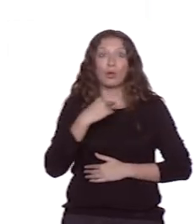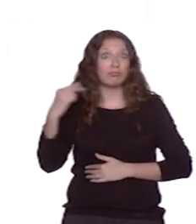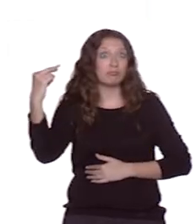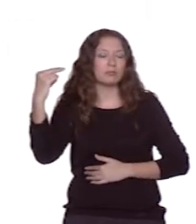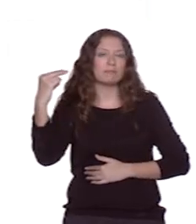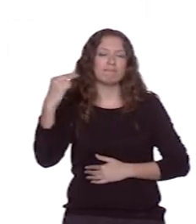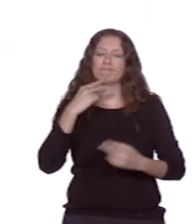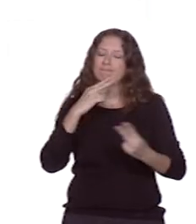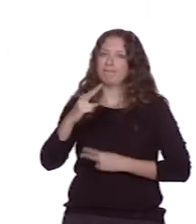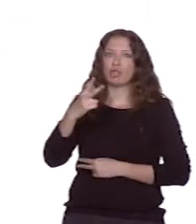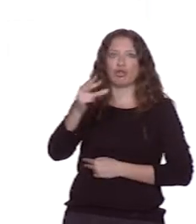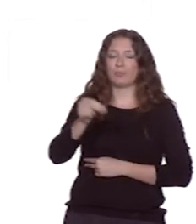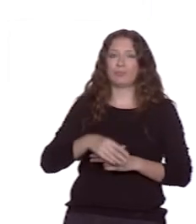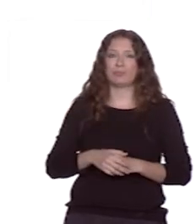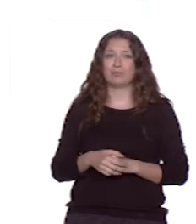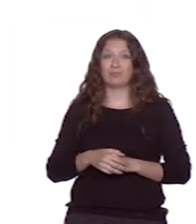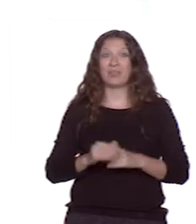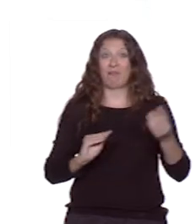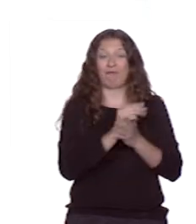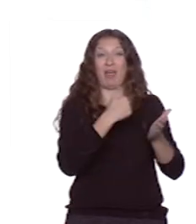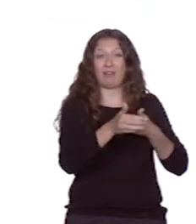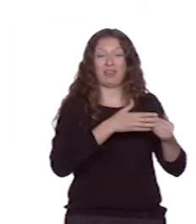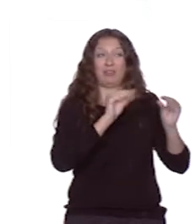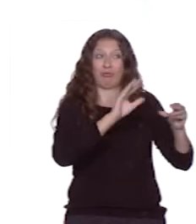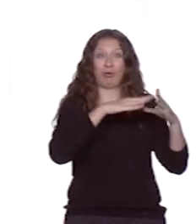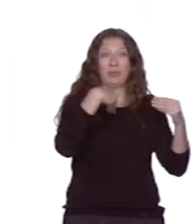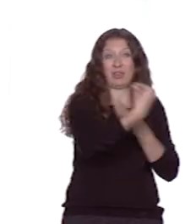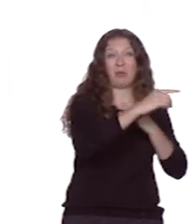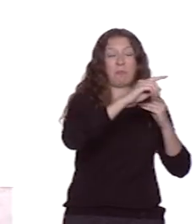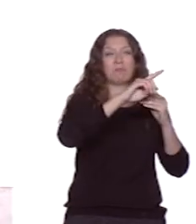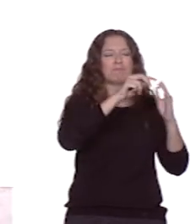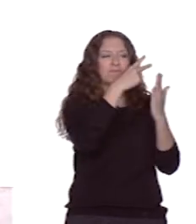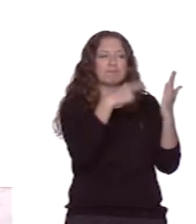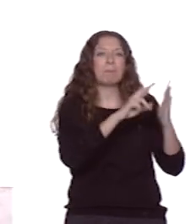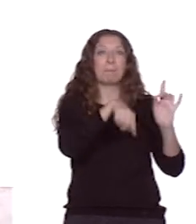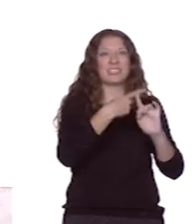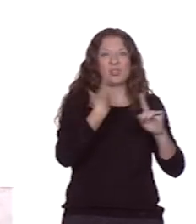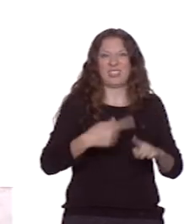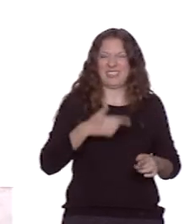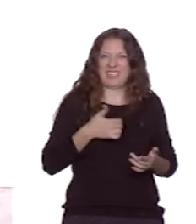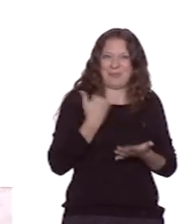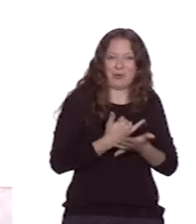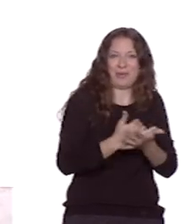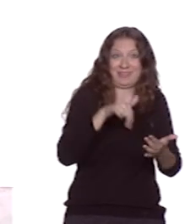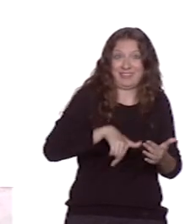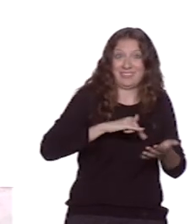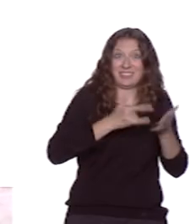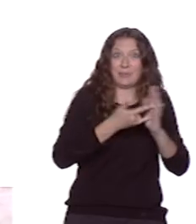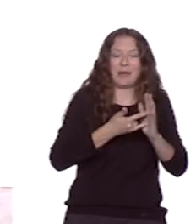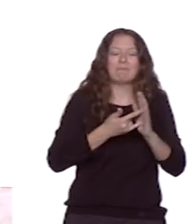no. Por la documentación proporcionada por el fabricante y lo que hemos podido probar en el sistema, este lector no reproduce voz.